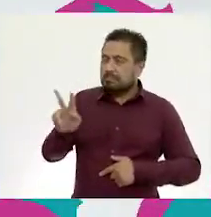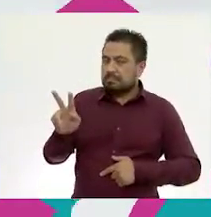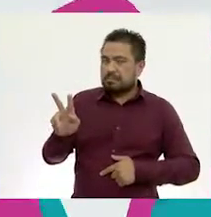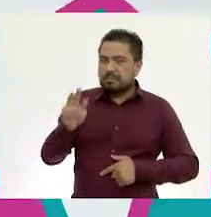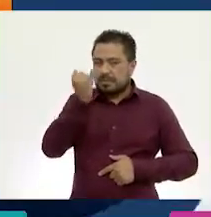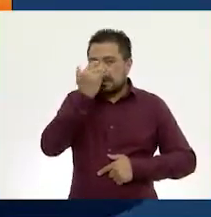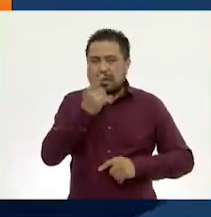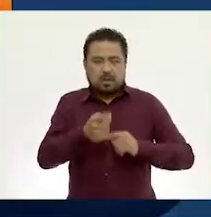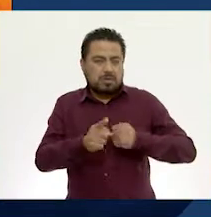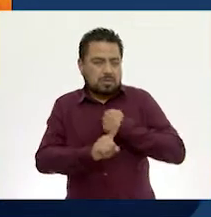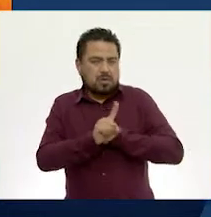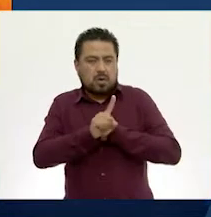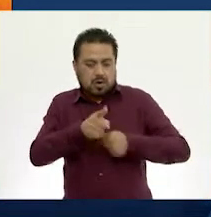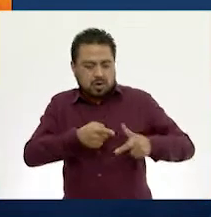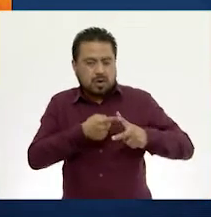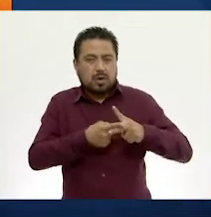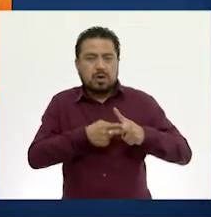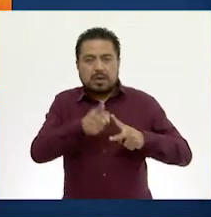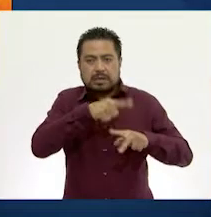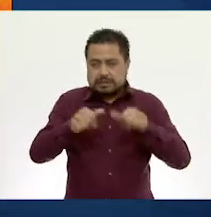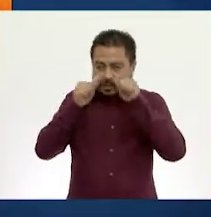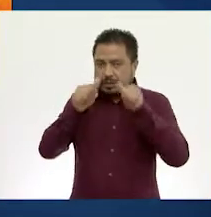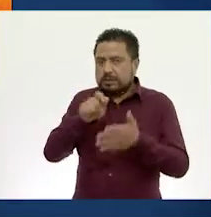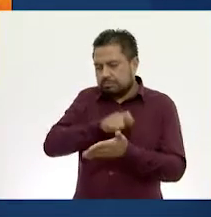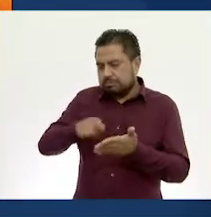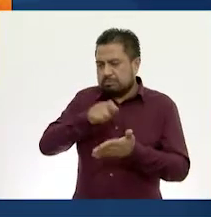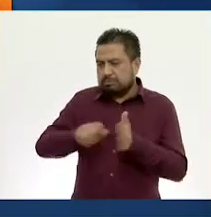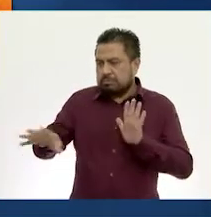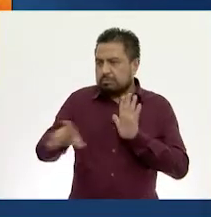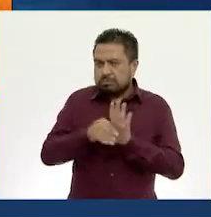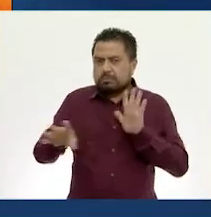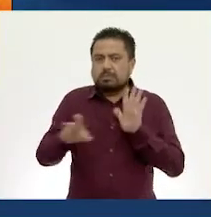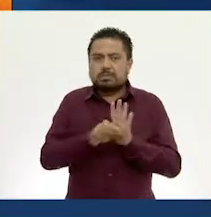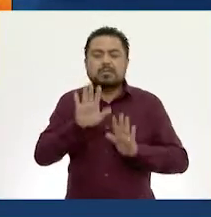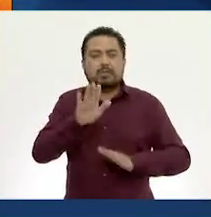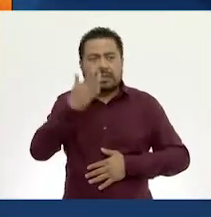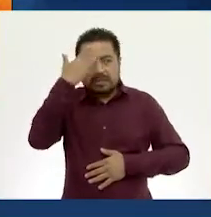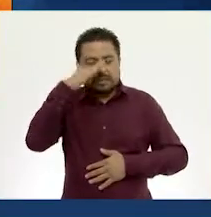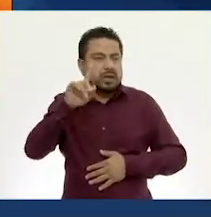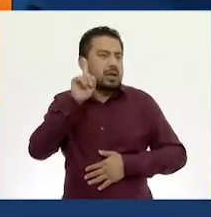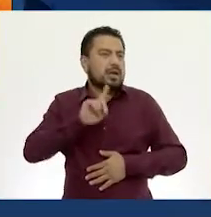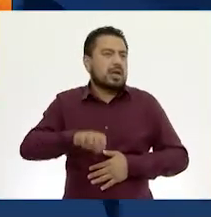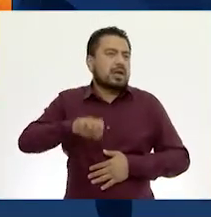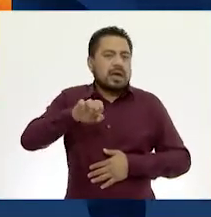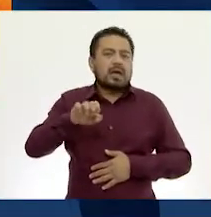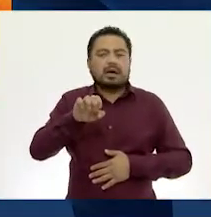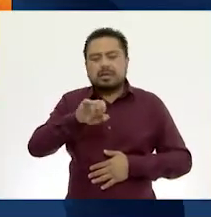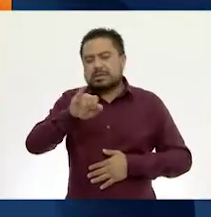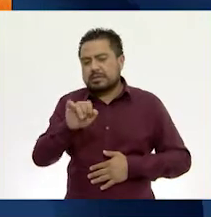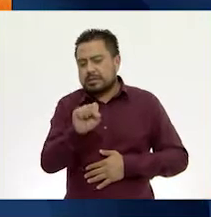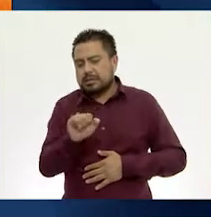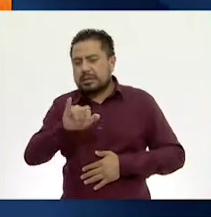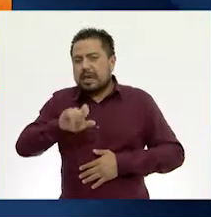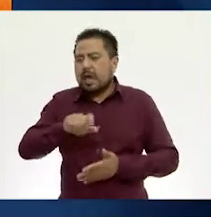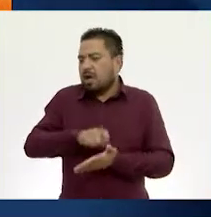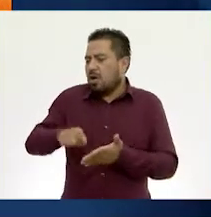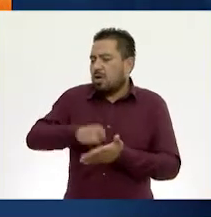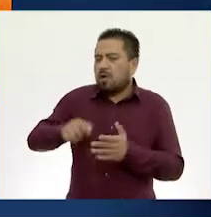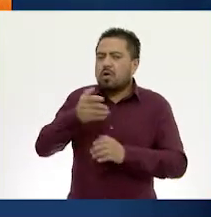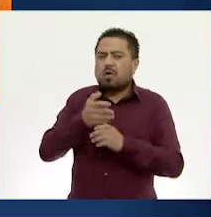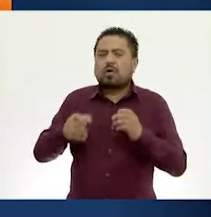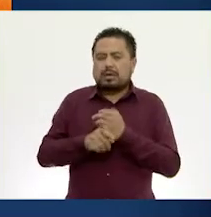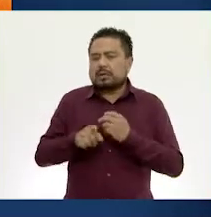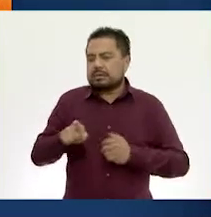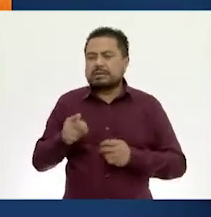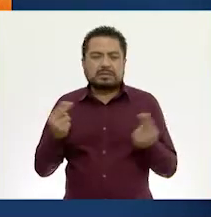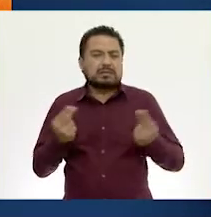pantalla el problema, pongan mucha atención y si pueden, vayan tomando nota. Ajá. La señora Jessica fue a comprar algunos artículos que necesitaban ella y